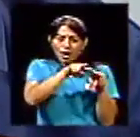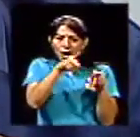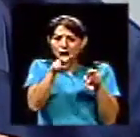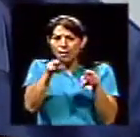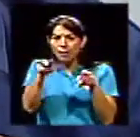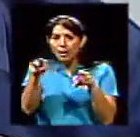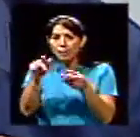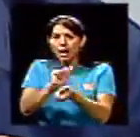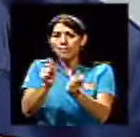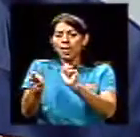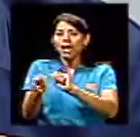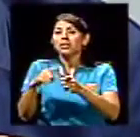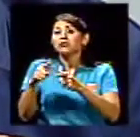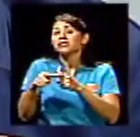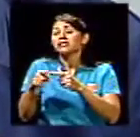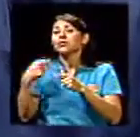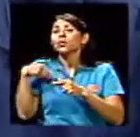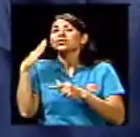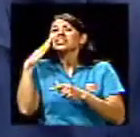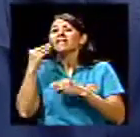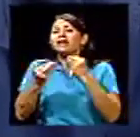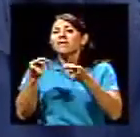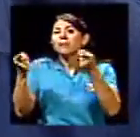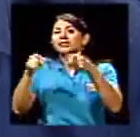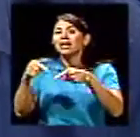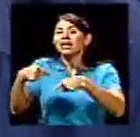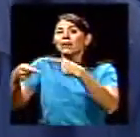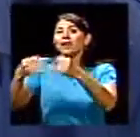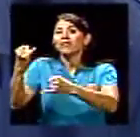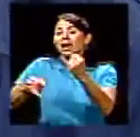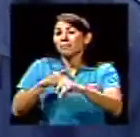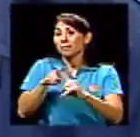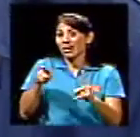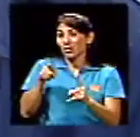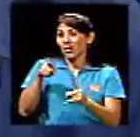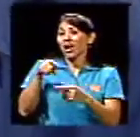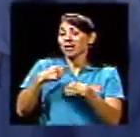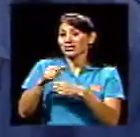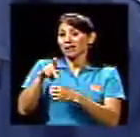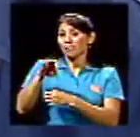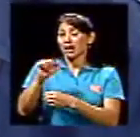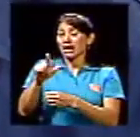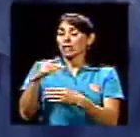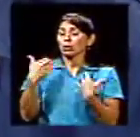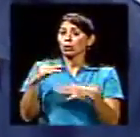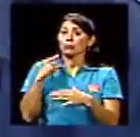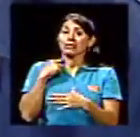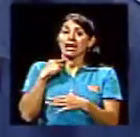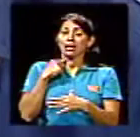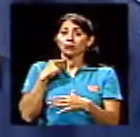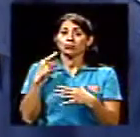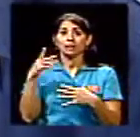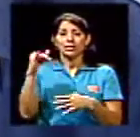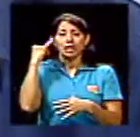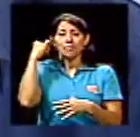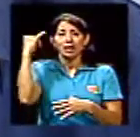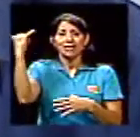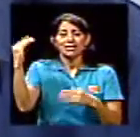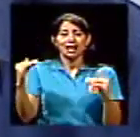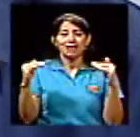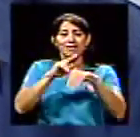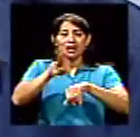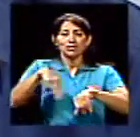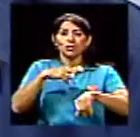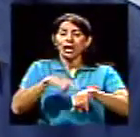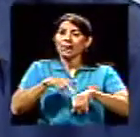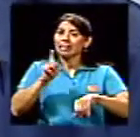interesante ver alguna cosa de esas. Pero son estudios muy caros, hacer un panel de esos, imagínense un panel de esos a nivel nacional, debe ser muy,